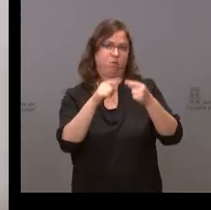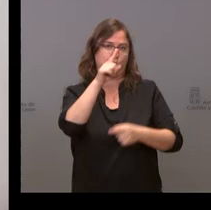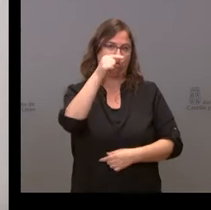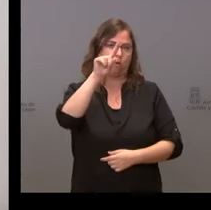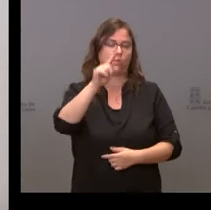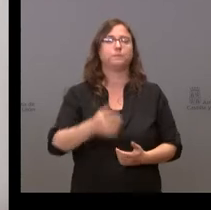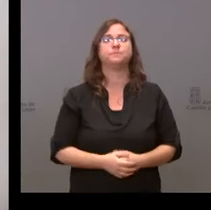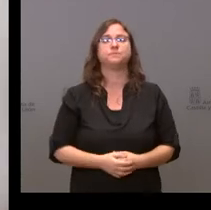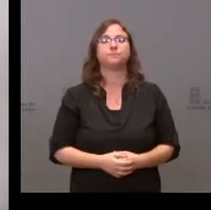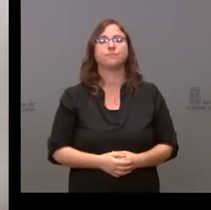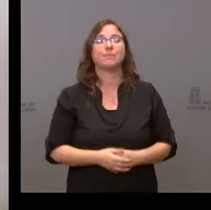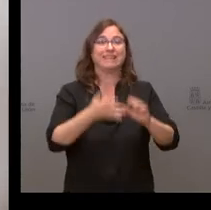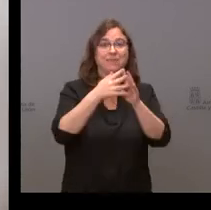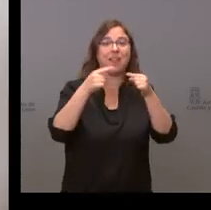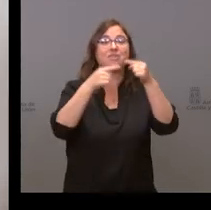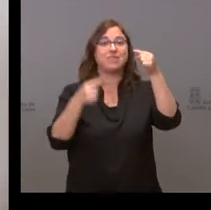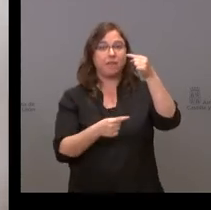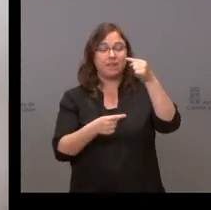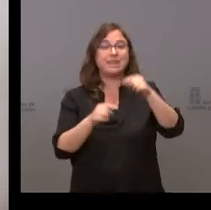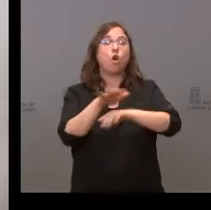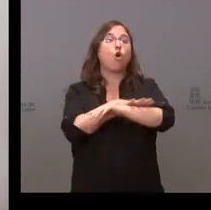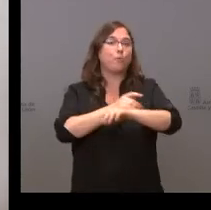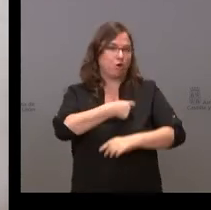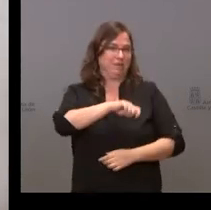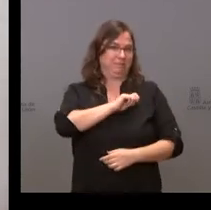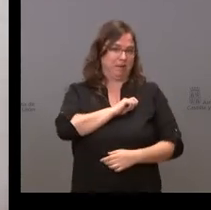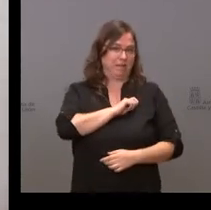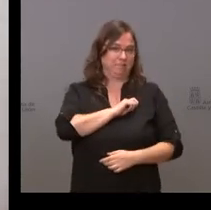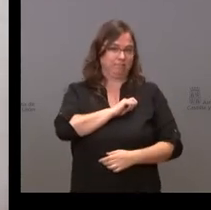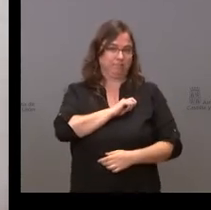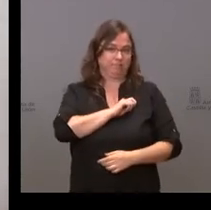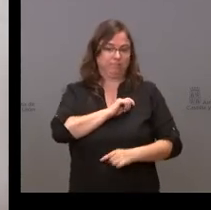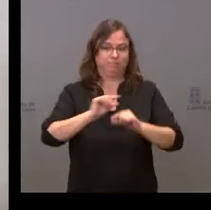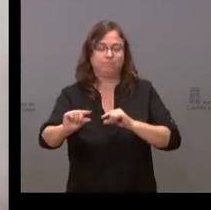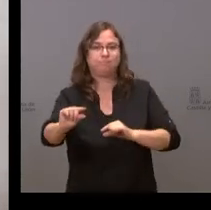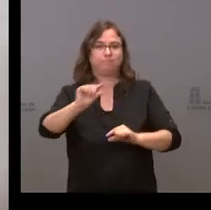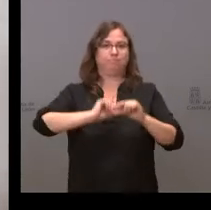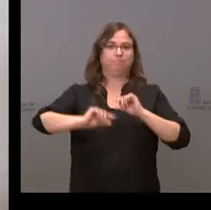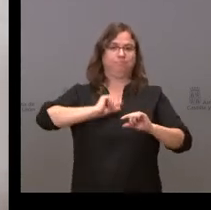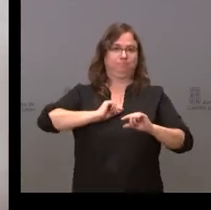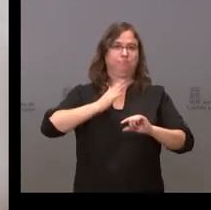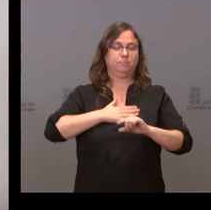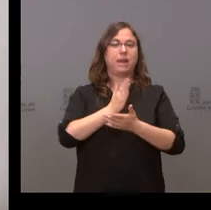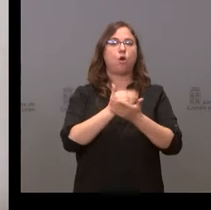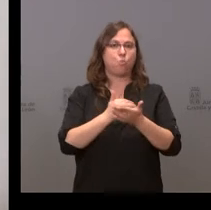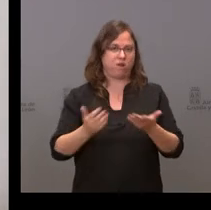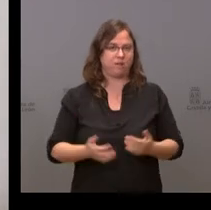de déficit del Gobierno de España que nos trasladaba directamente a las comunidades autónomas.